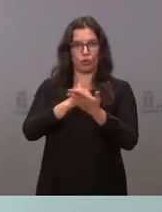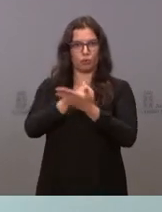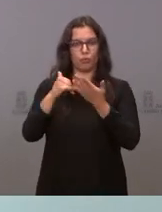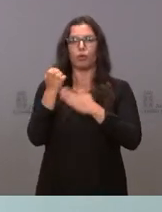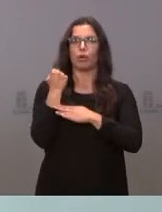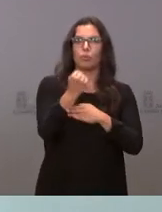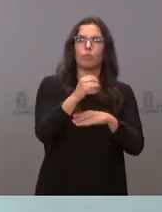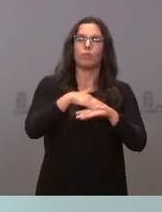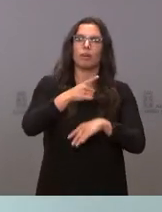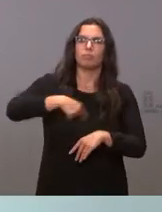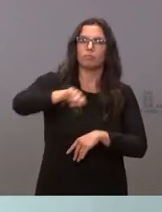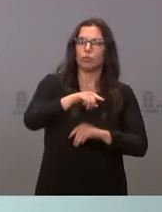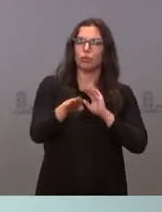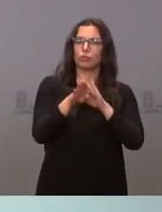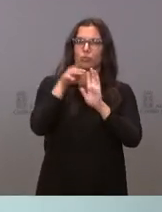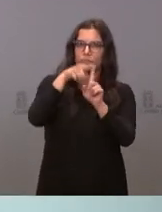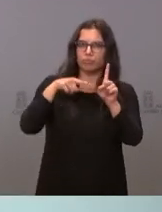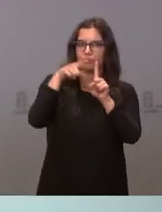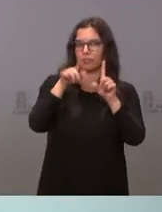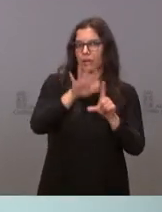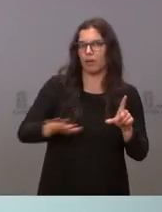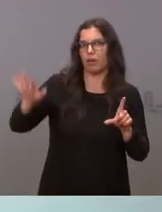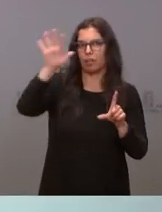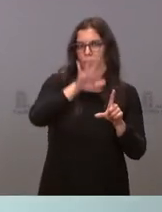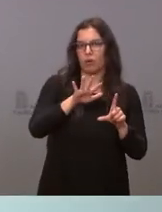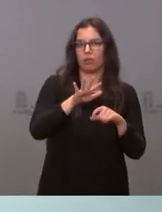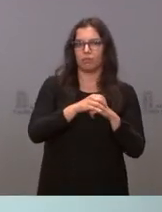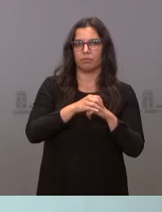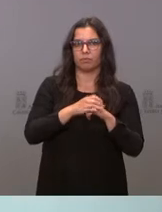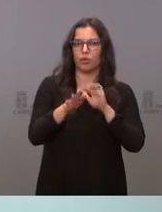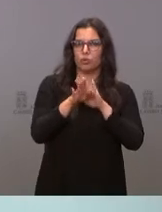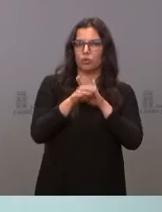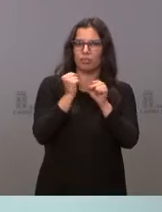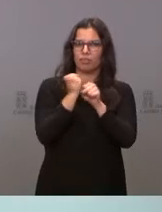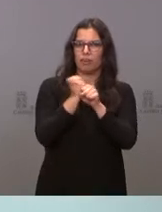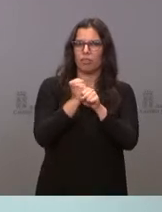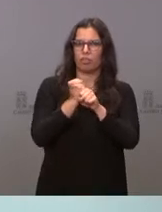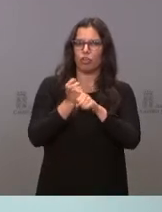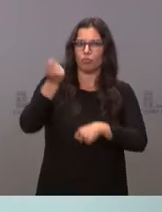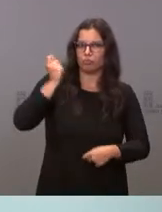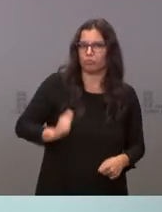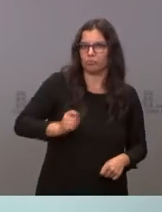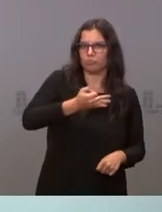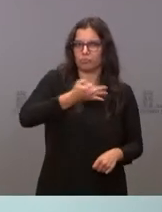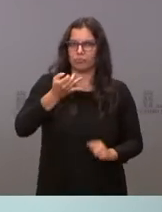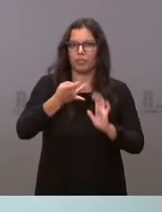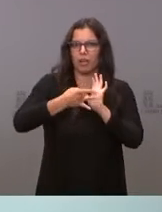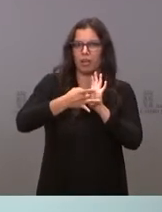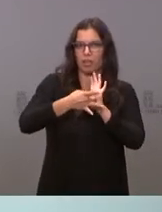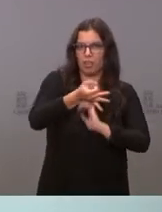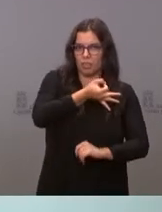continuar siendo una referencia nacional, para seguir trabajando con profesionalidad, con calidad